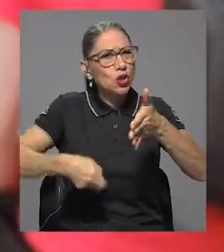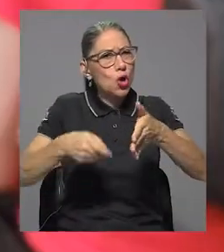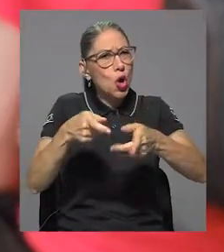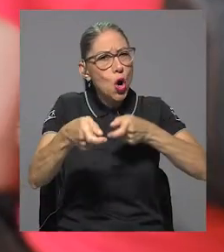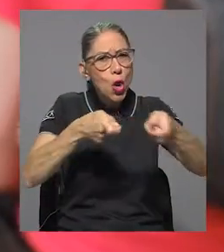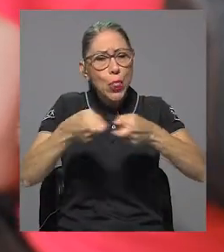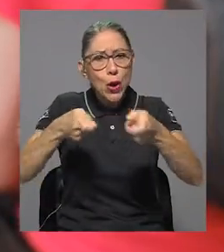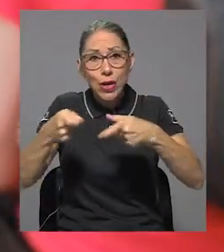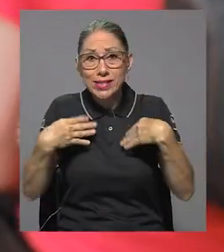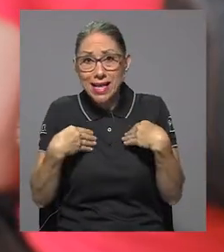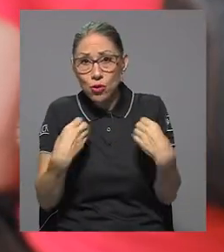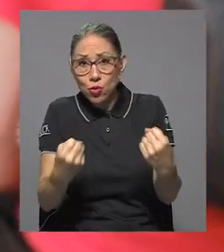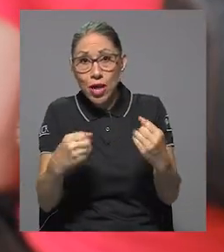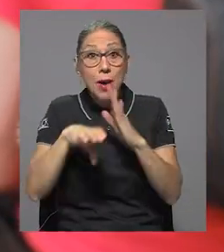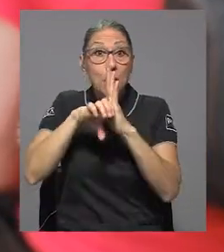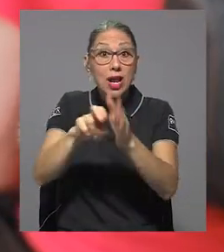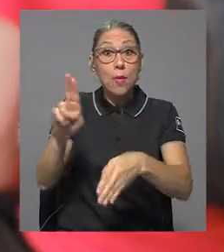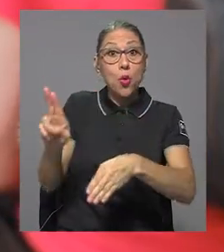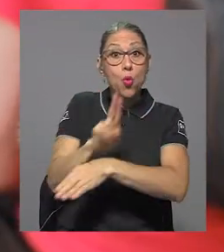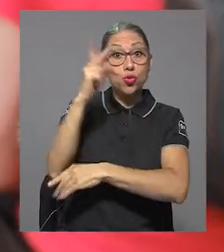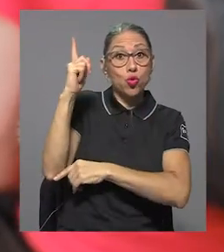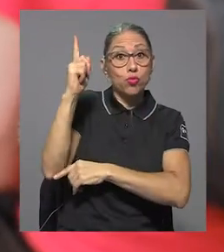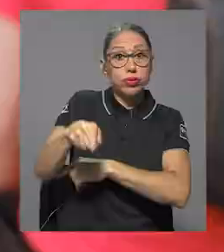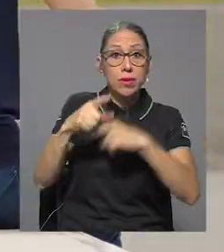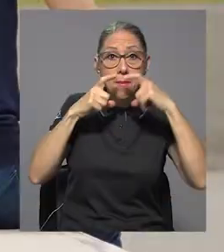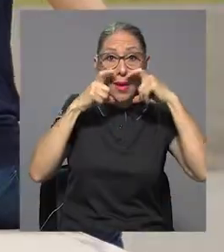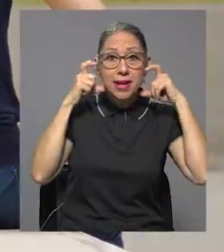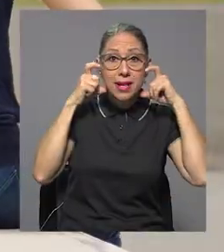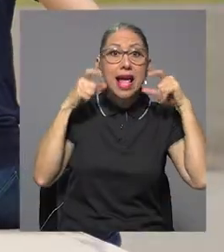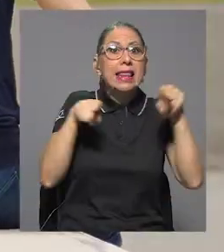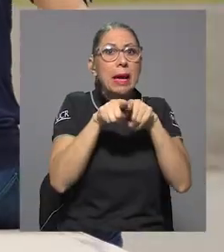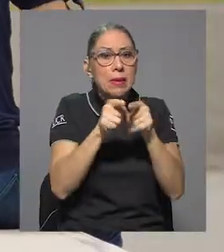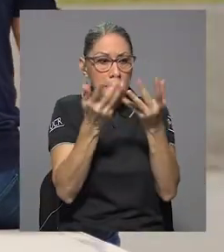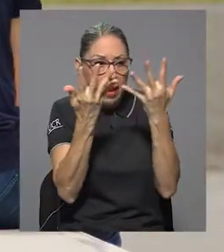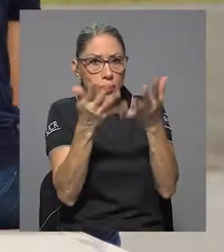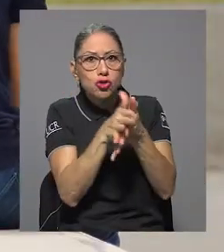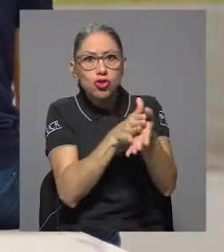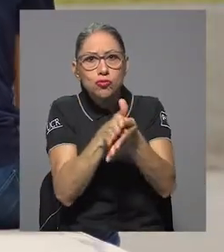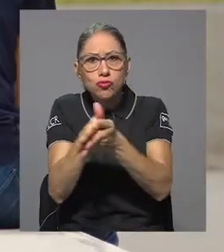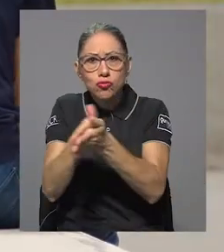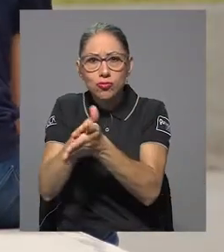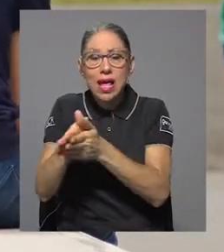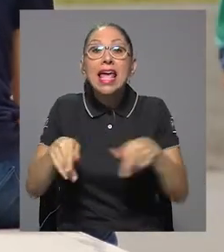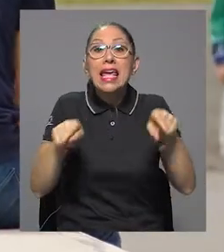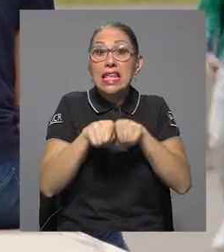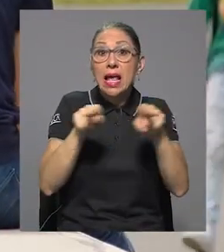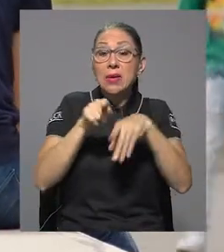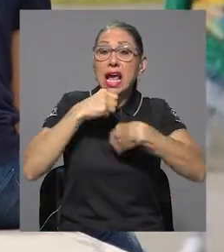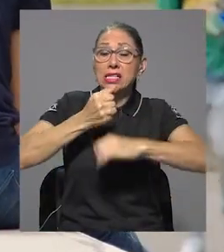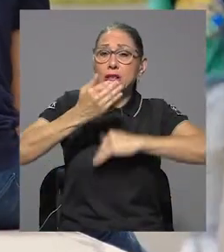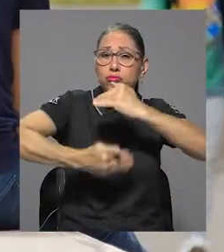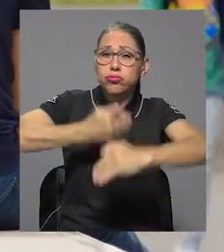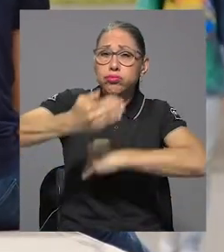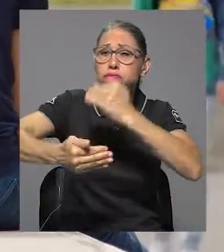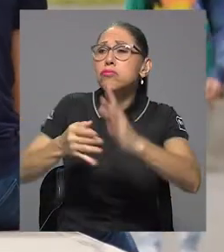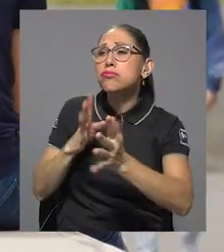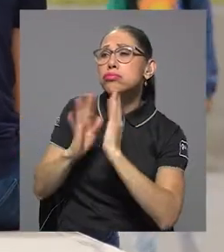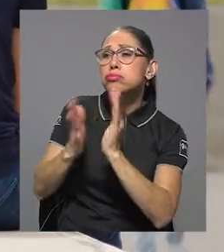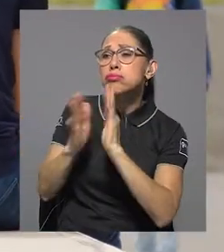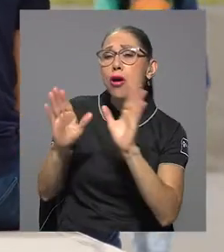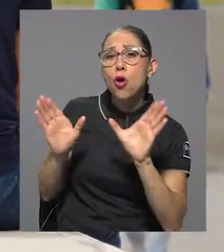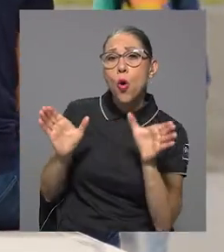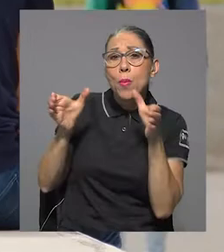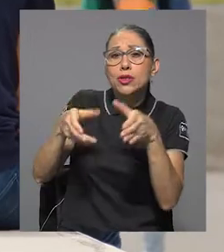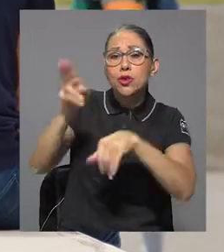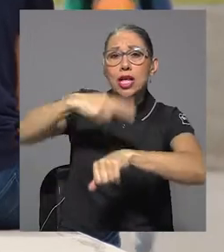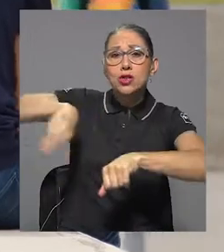como el uso obligatorio de la mascarilla y el lavado de manos, y se están realizando las gestiones pertinentes ante la Comisión Nacional de